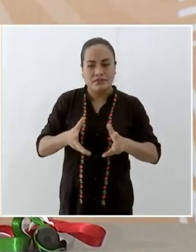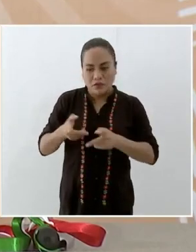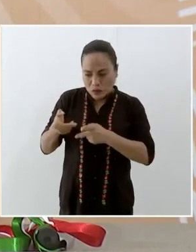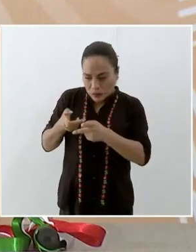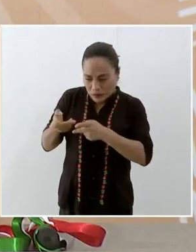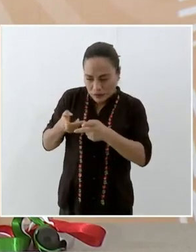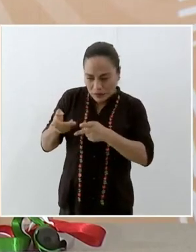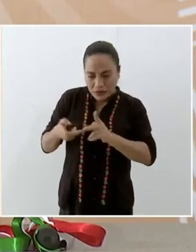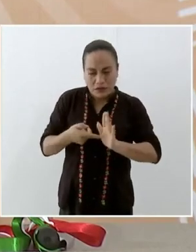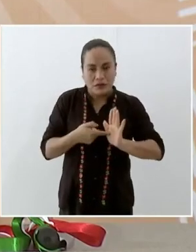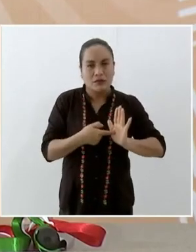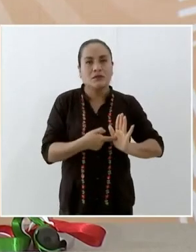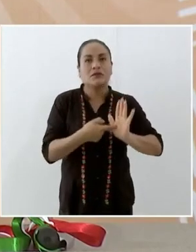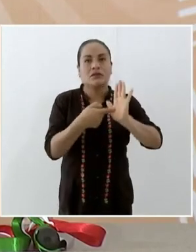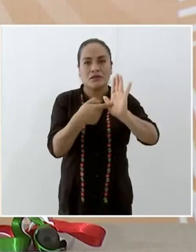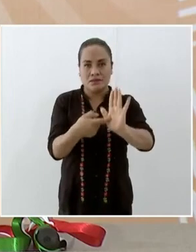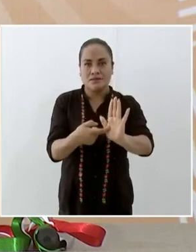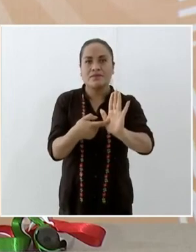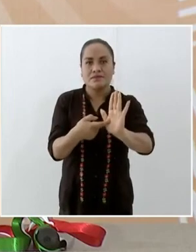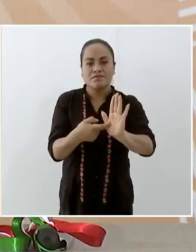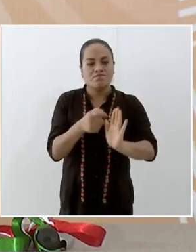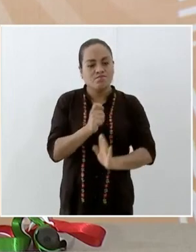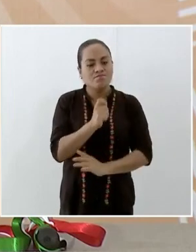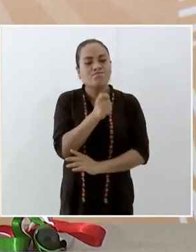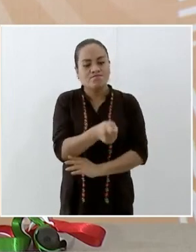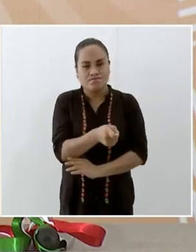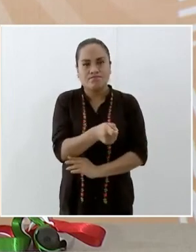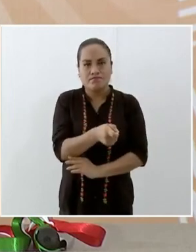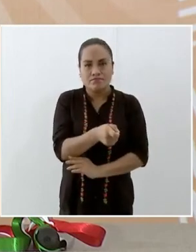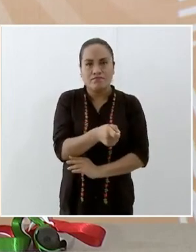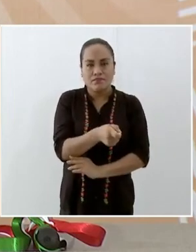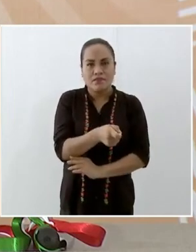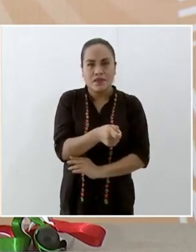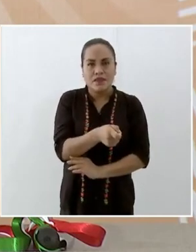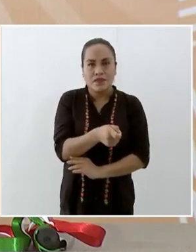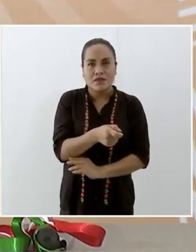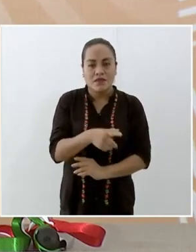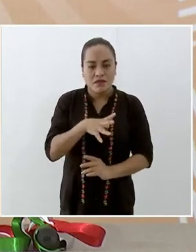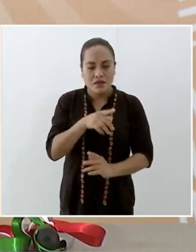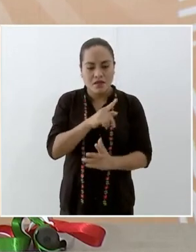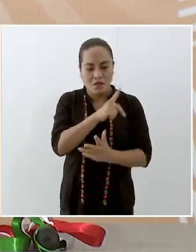que va a significar el plan de reconstrucción